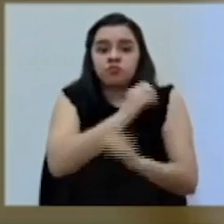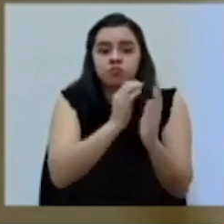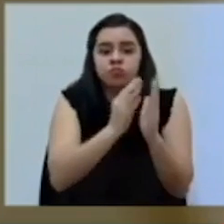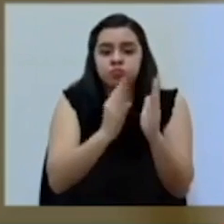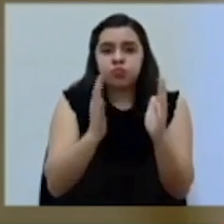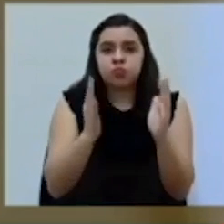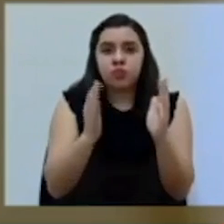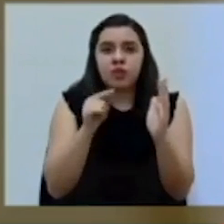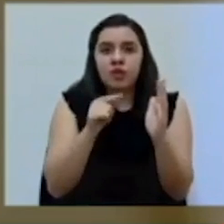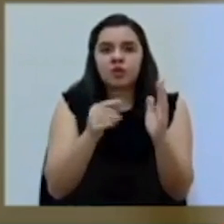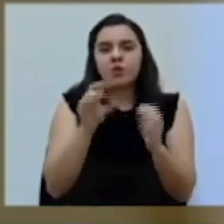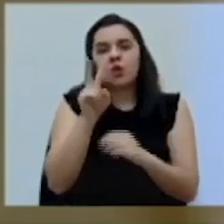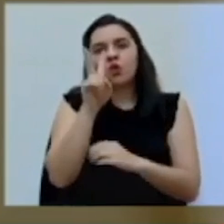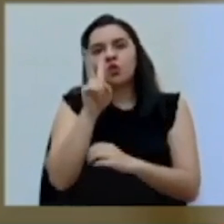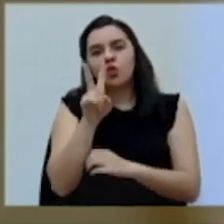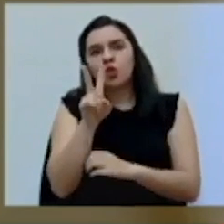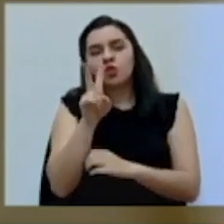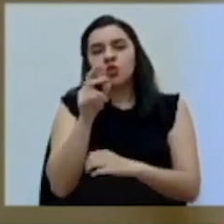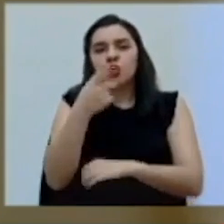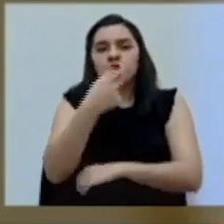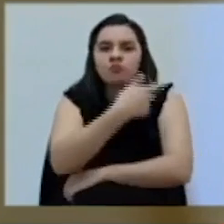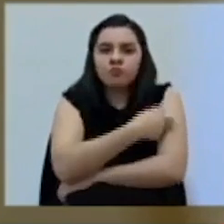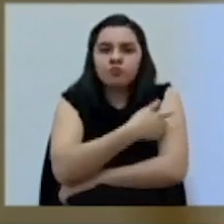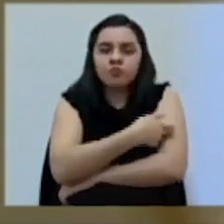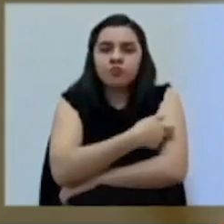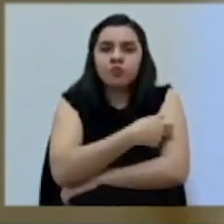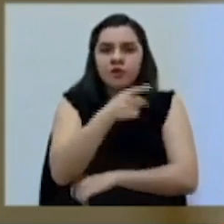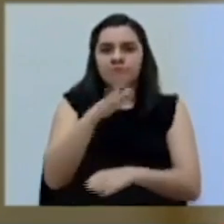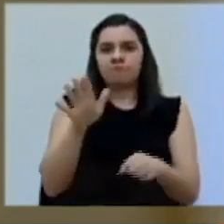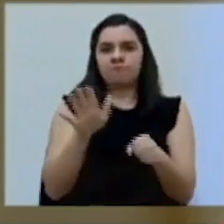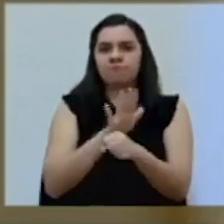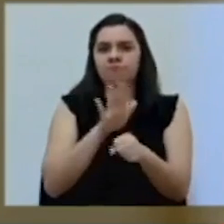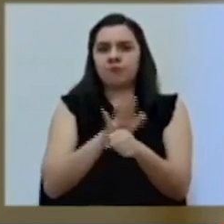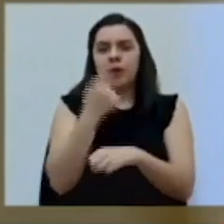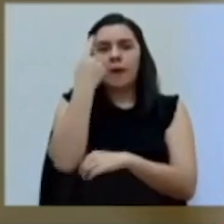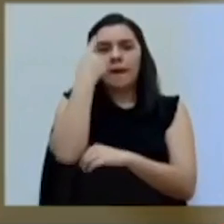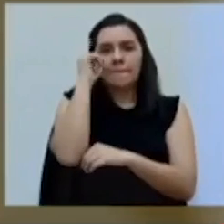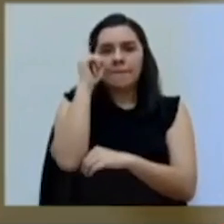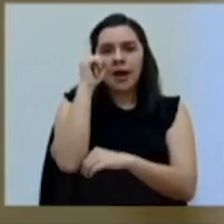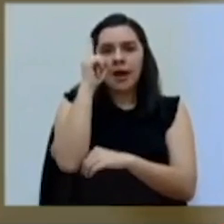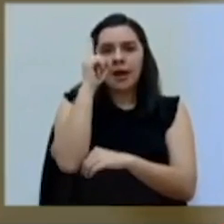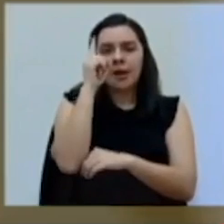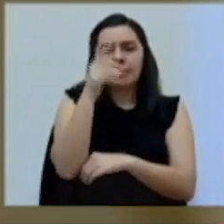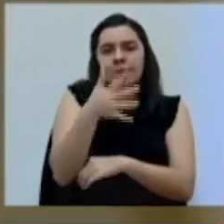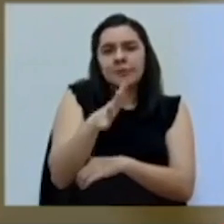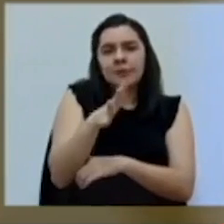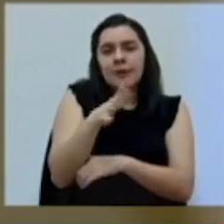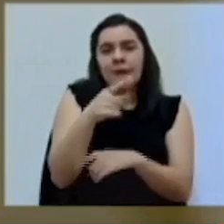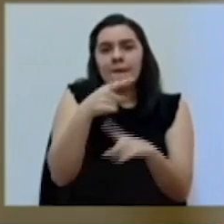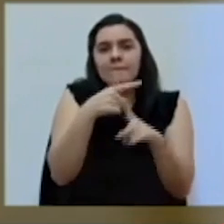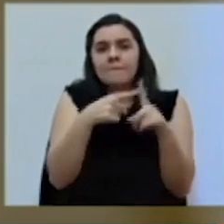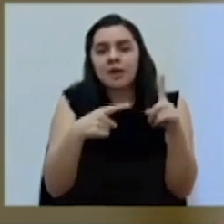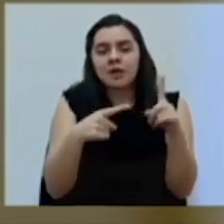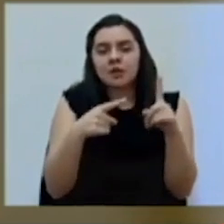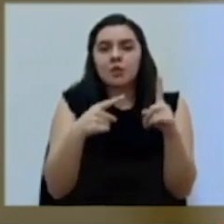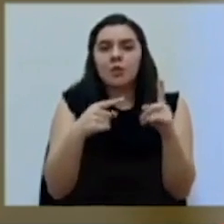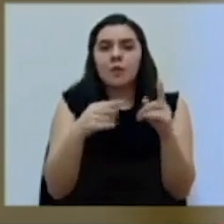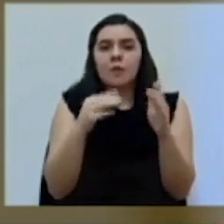Estos son dos dosis, entonces esto es suficiente para aproximadamente medio millón de personas.